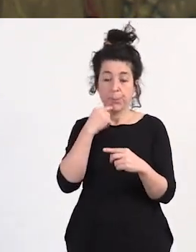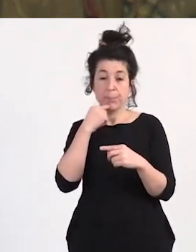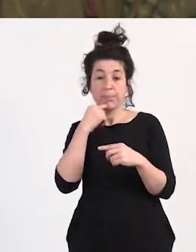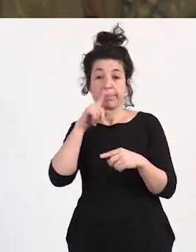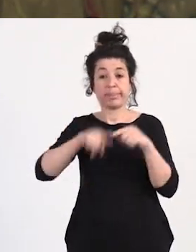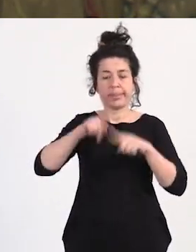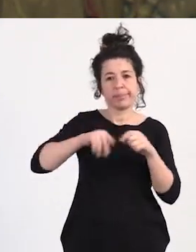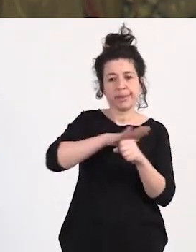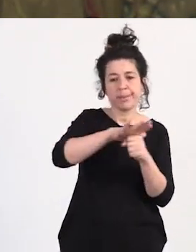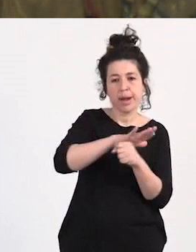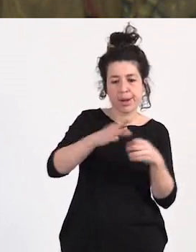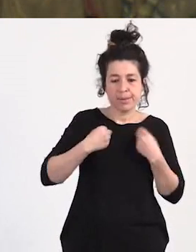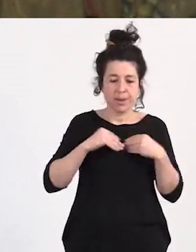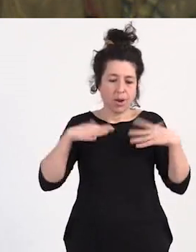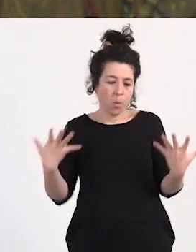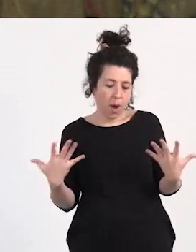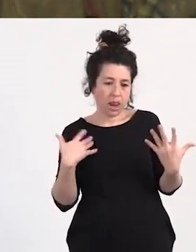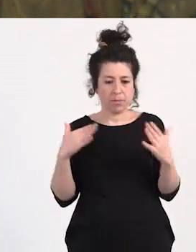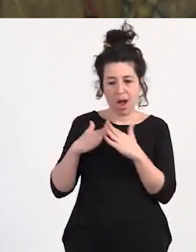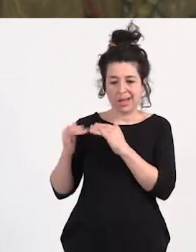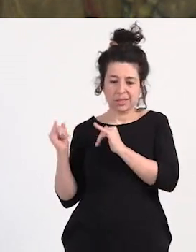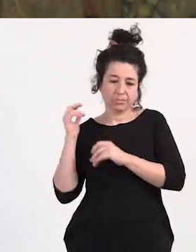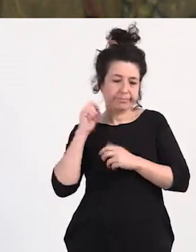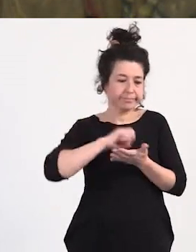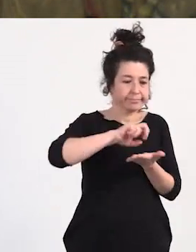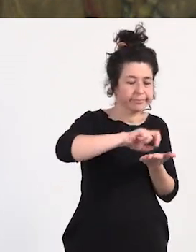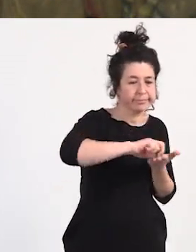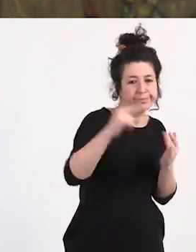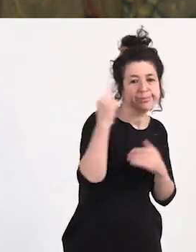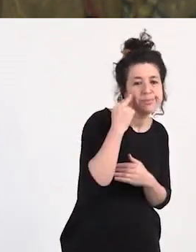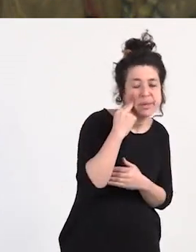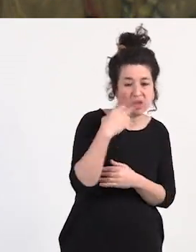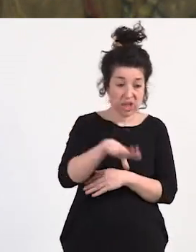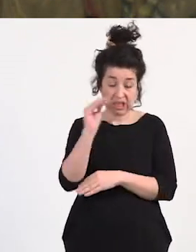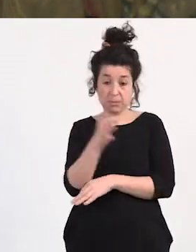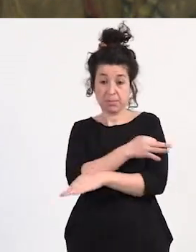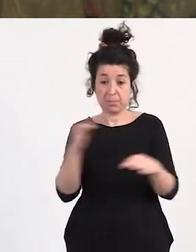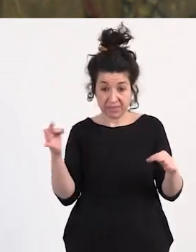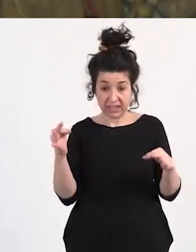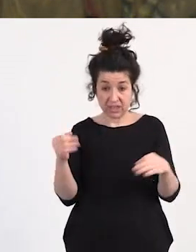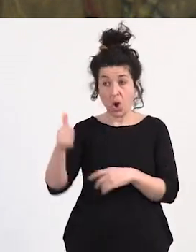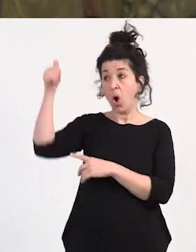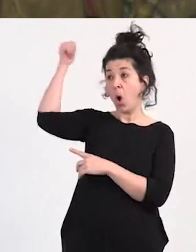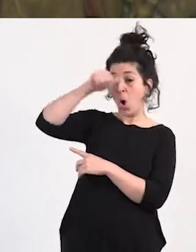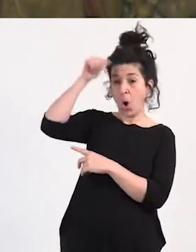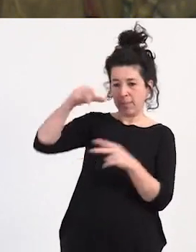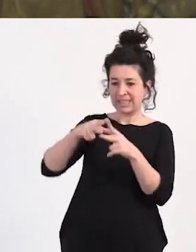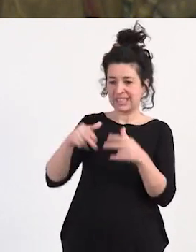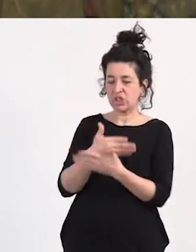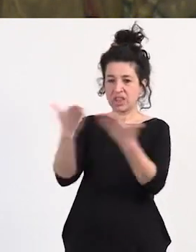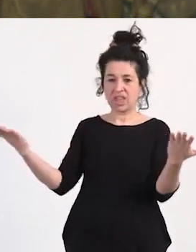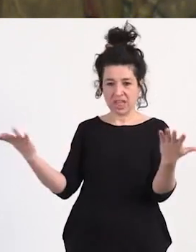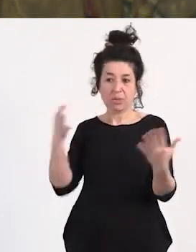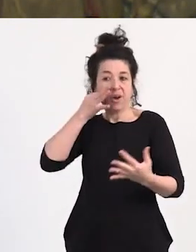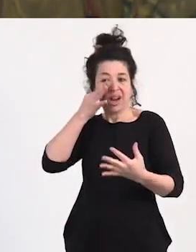en qué barrio vivas a la noche en tu casa eso lo entendemos perfectamente los hombres como no han sido sociabilizados como hombres no han vivido